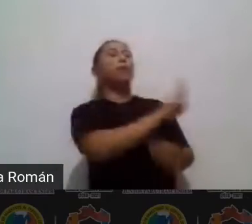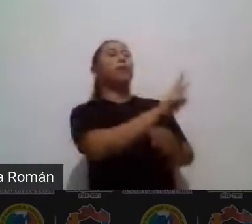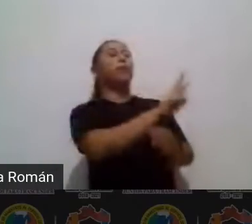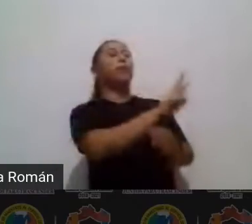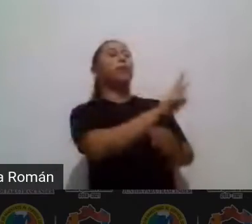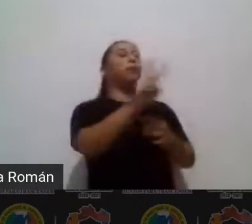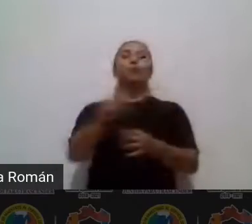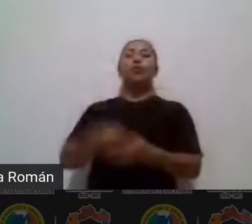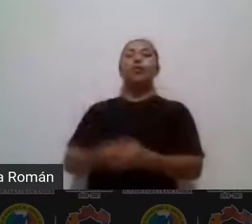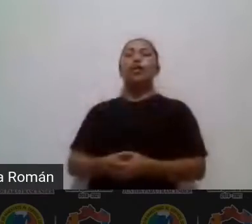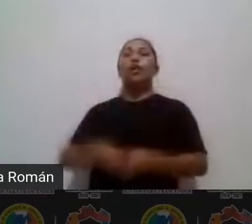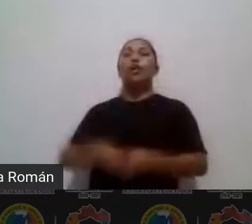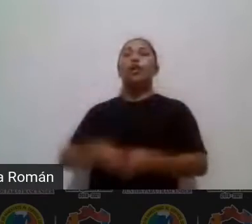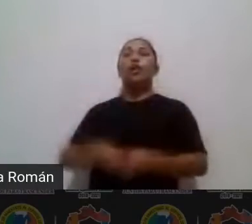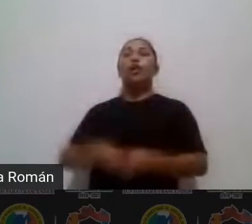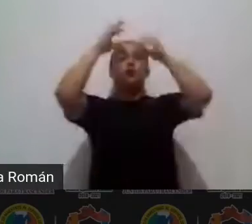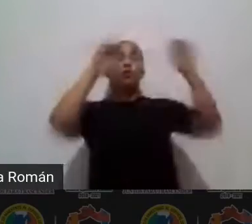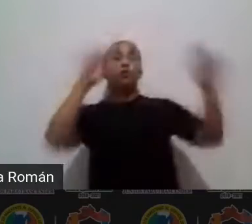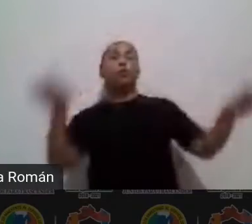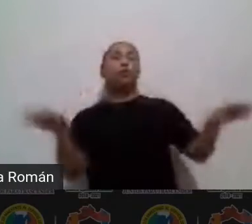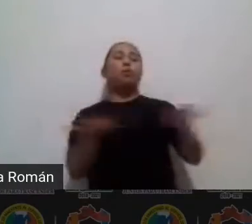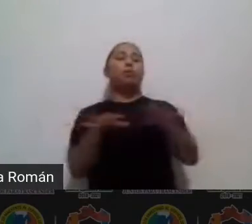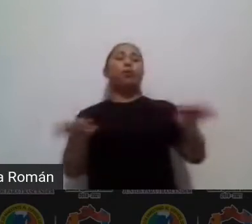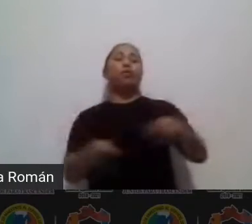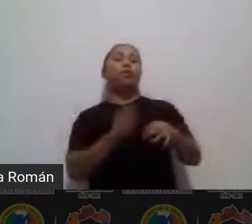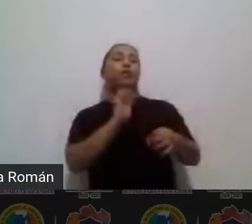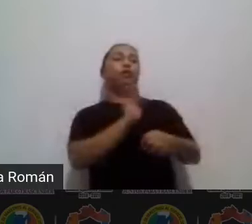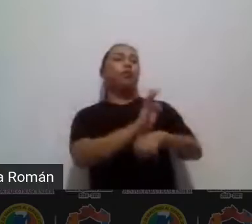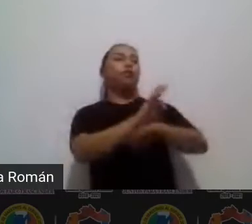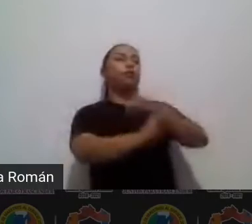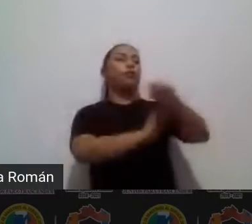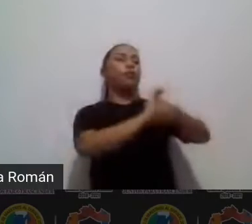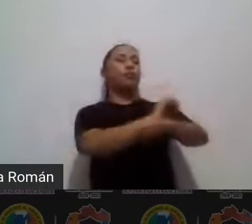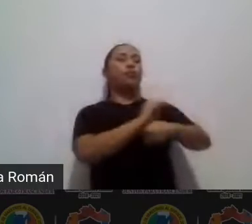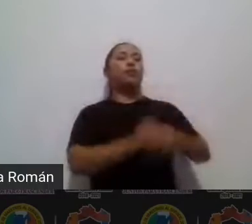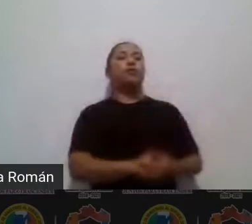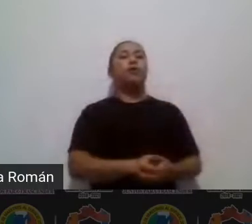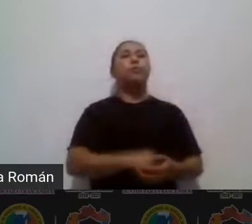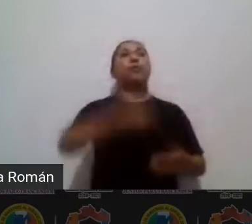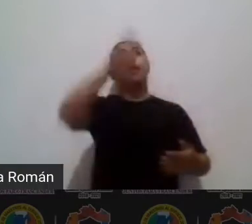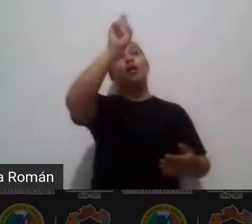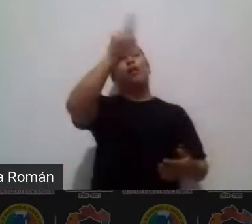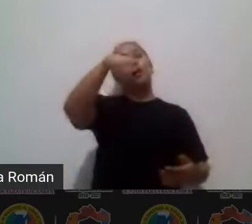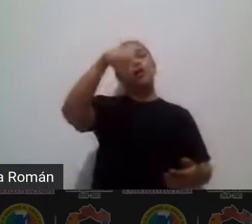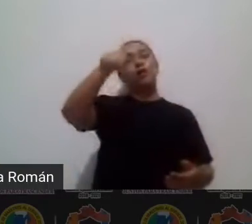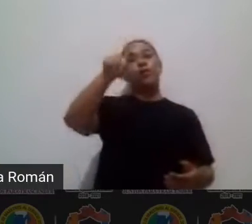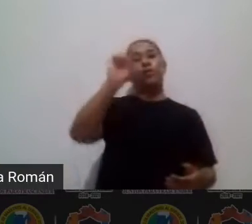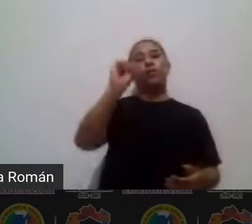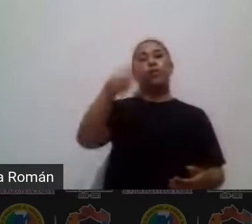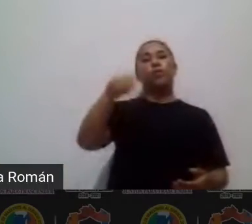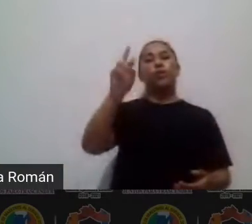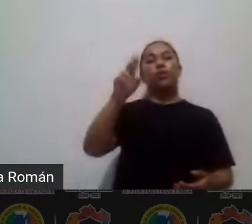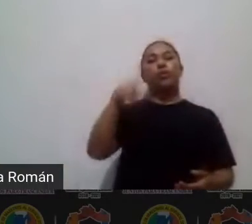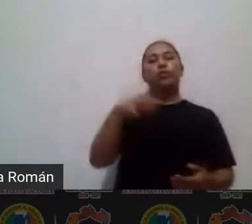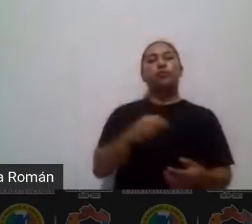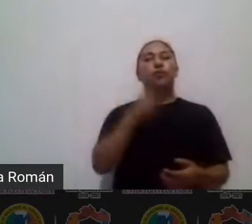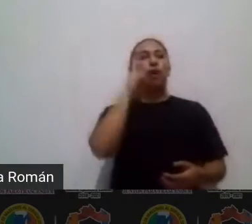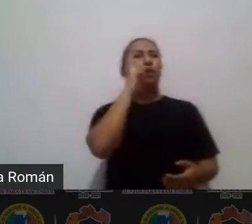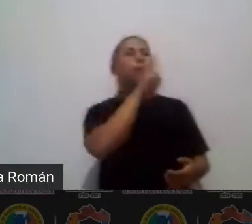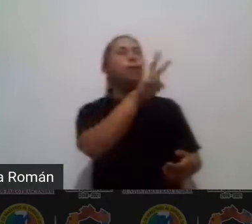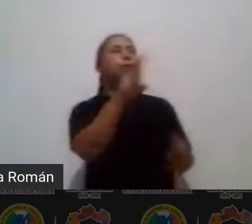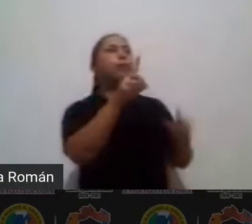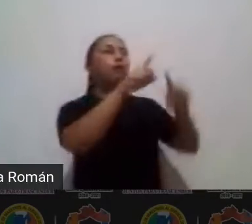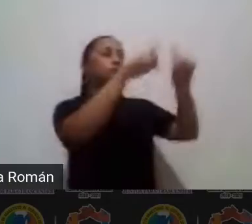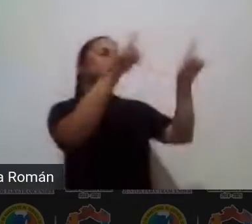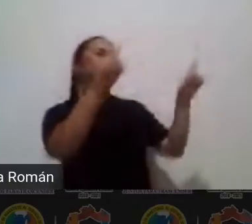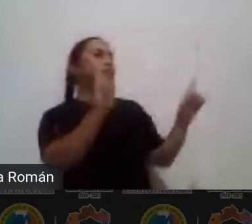aprendizaje basado en fenómenos el marco de inclusión es la norma aquí nadie queda afuera observen la imagen yo les decía un rato